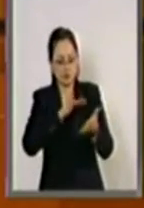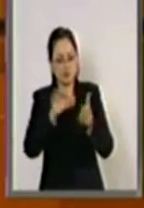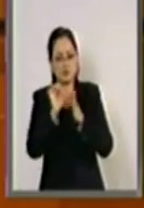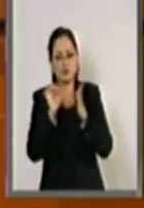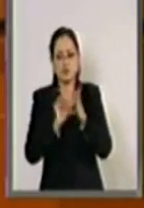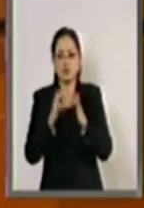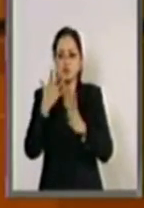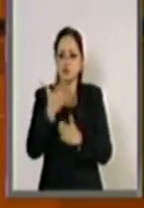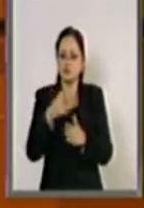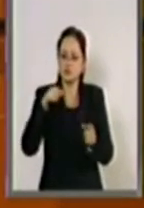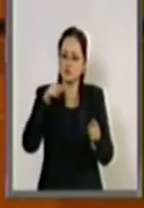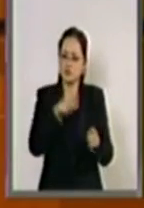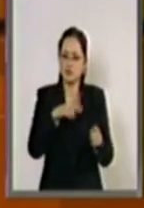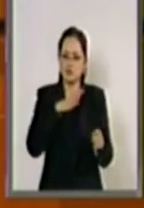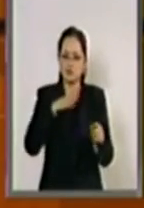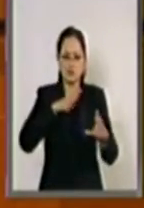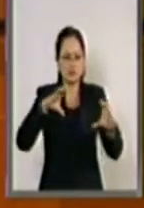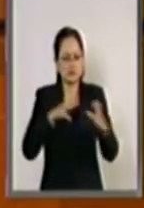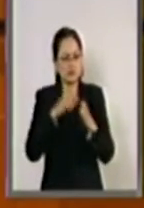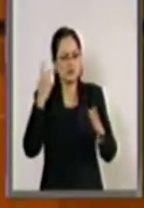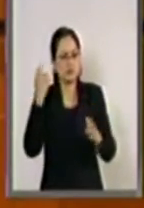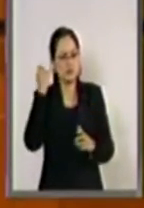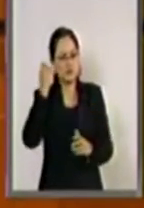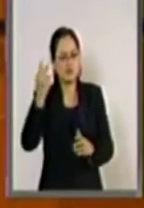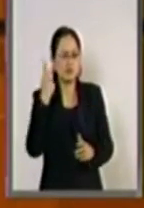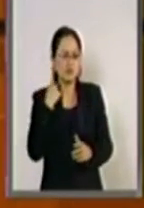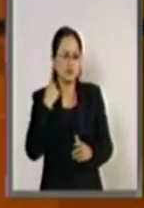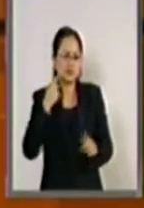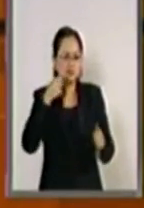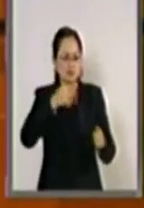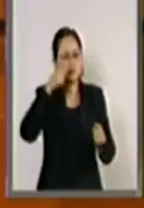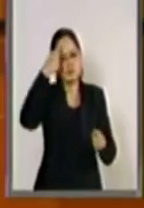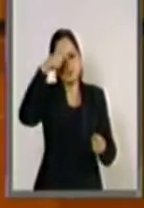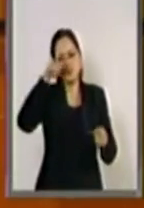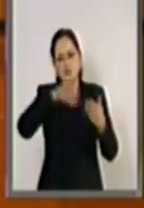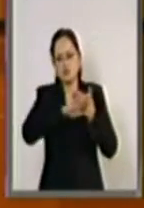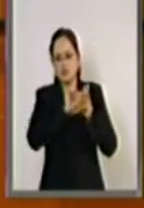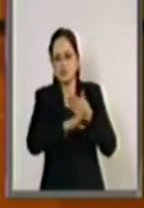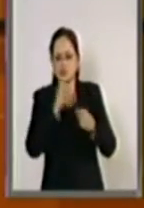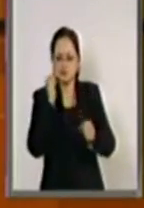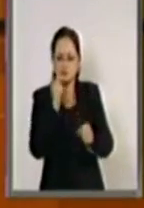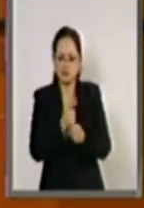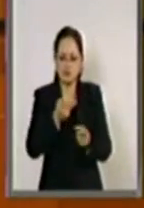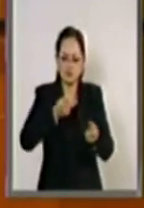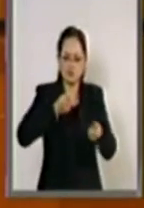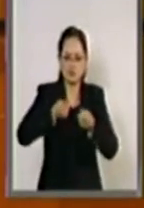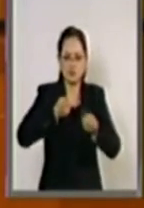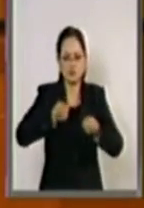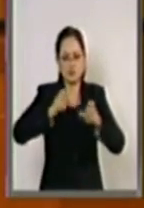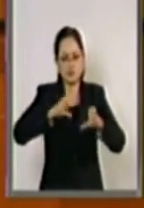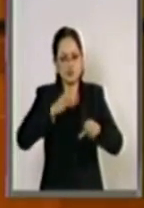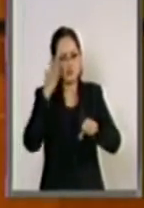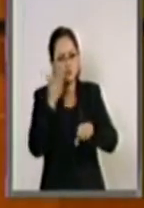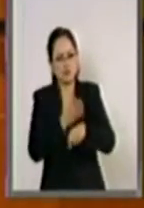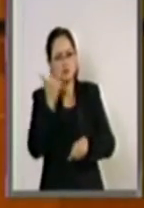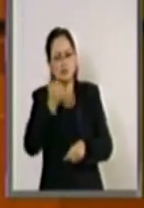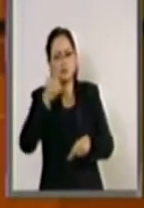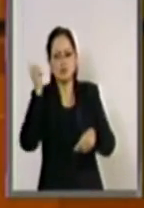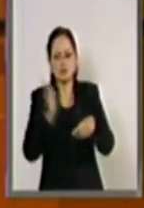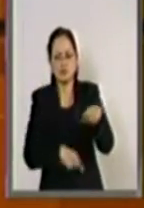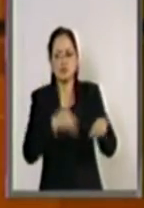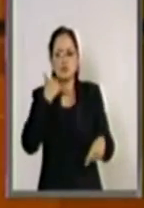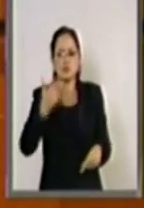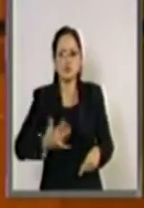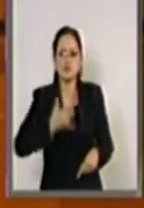Habla de políticas públicas en materia de prevención, de detección, control, de sanción y de combate a la